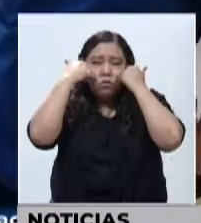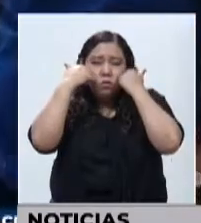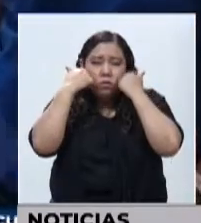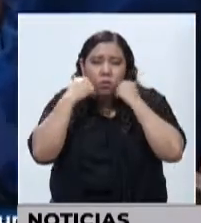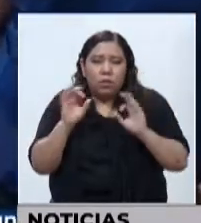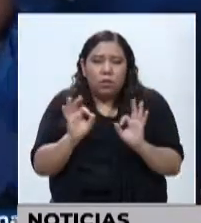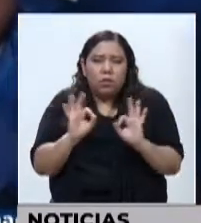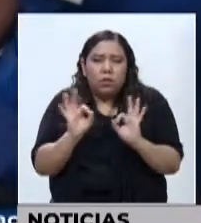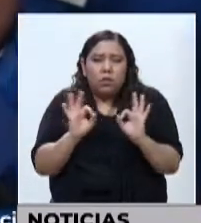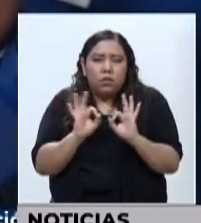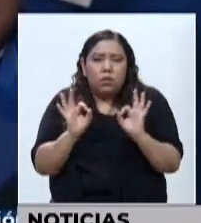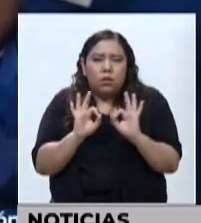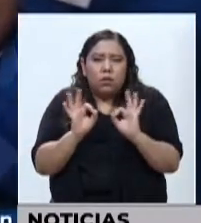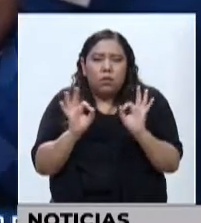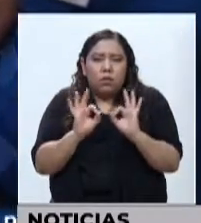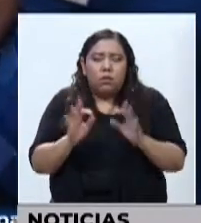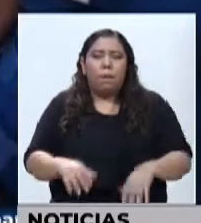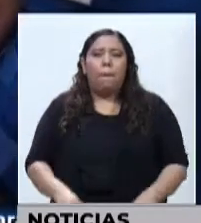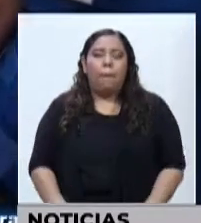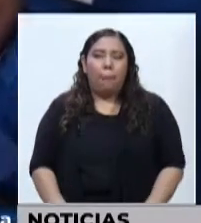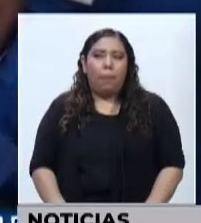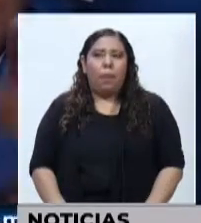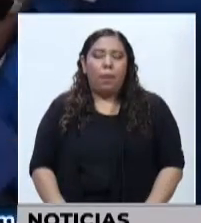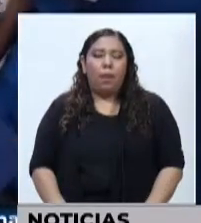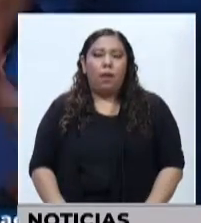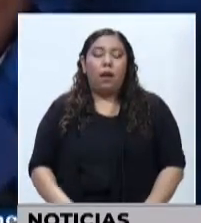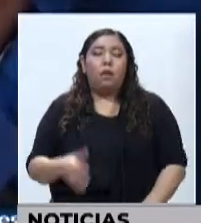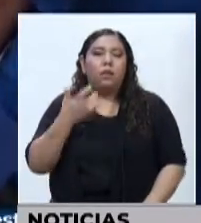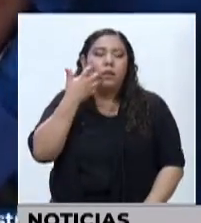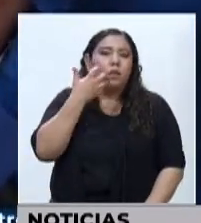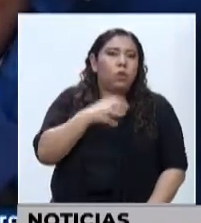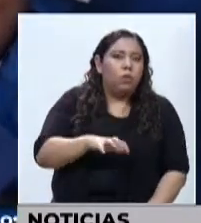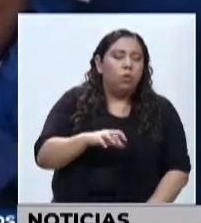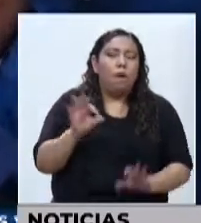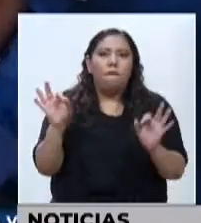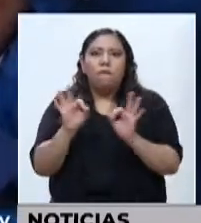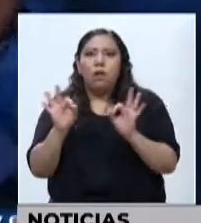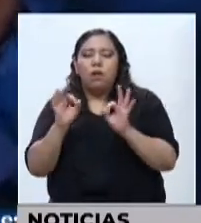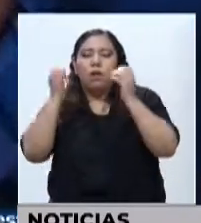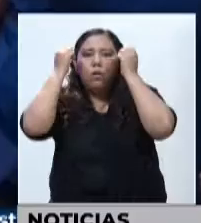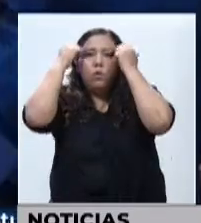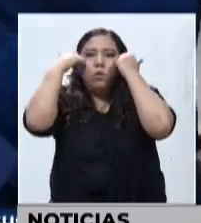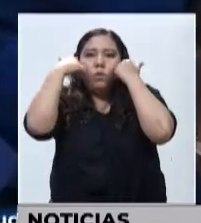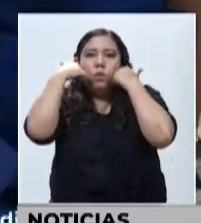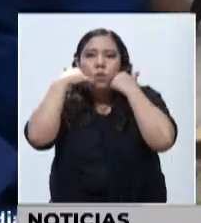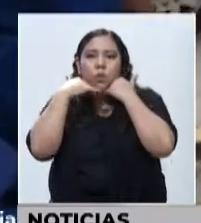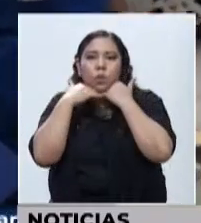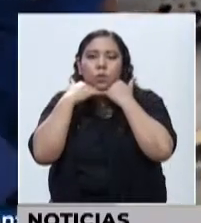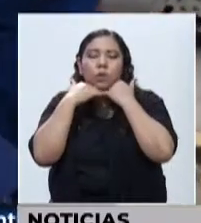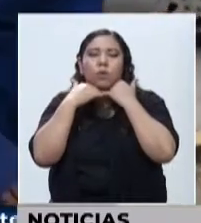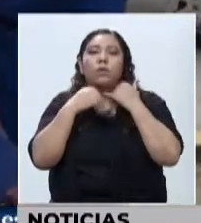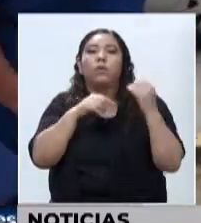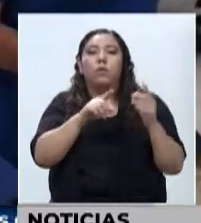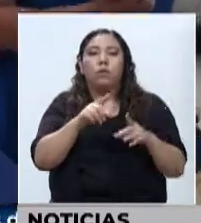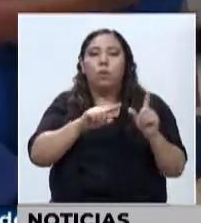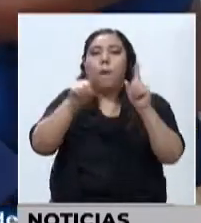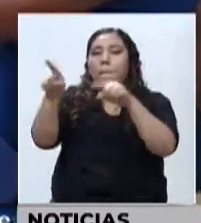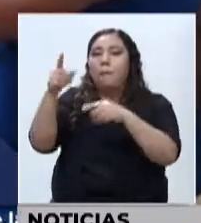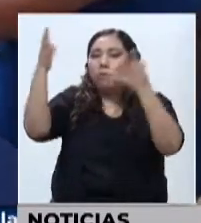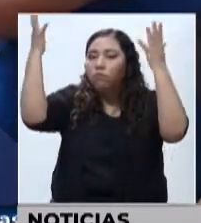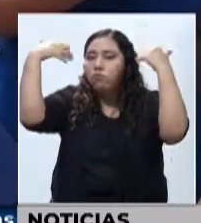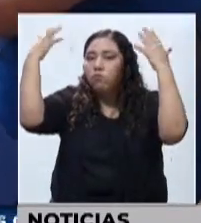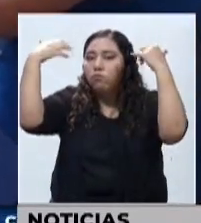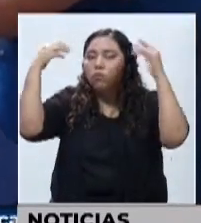sudoración y ellos sienten calor porque están sudando como helado. Entonces, lo recomendable es que uno lo mande a bañar con agua helada